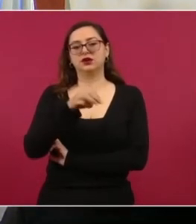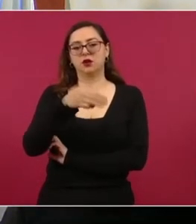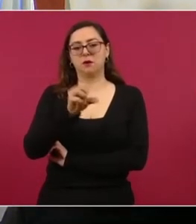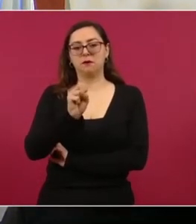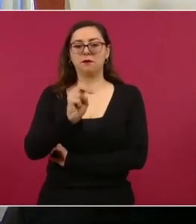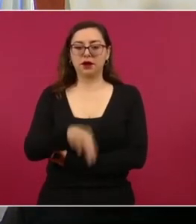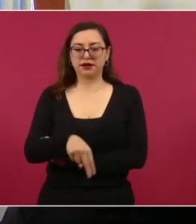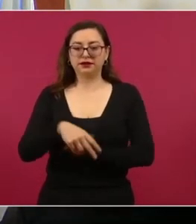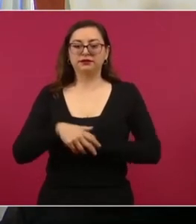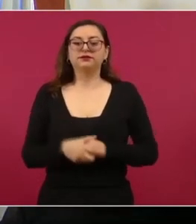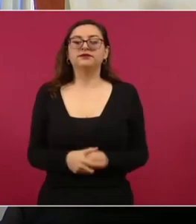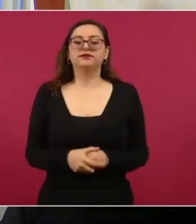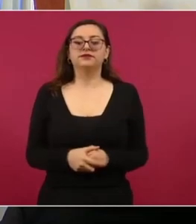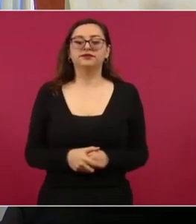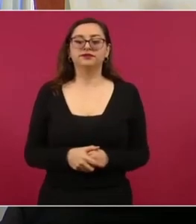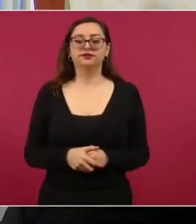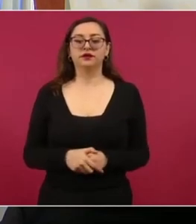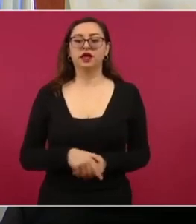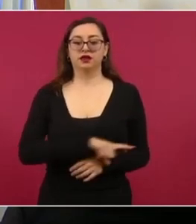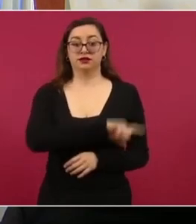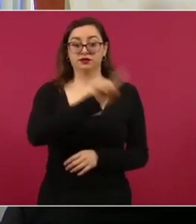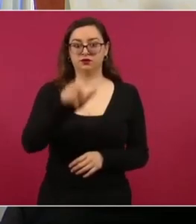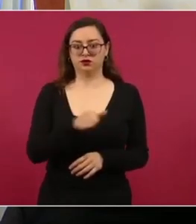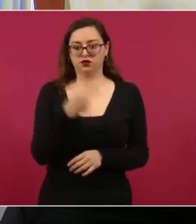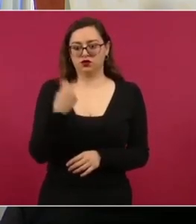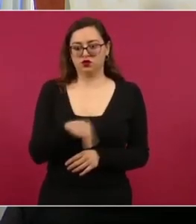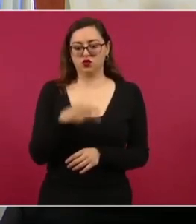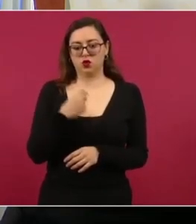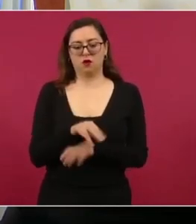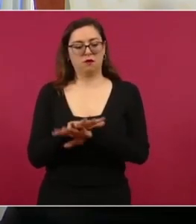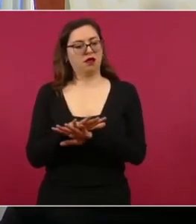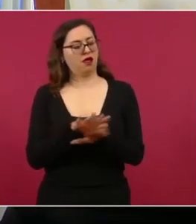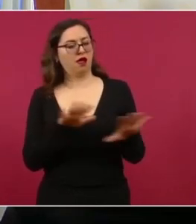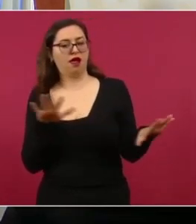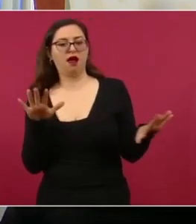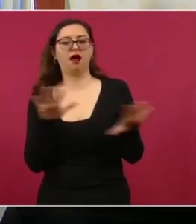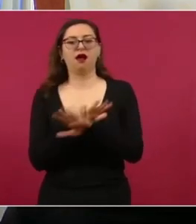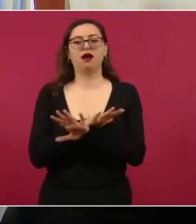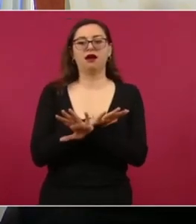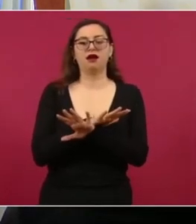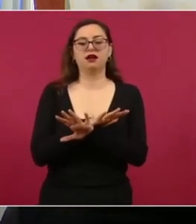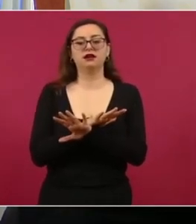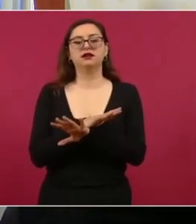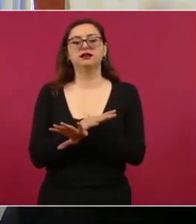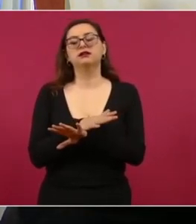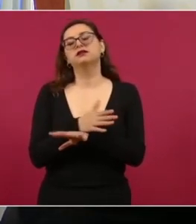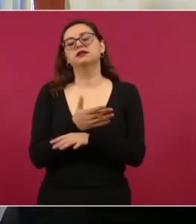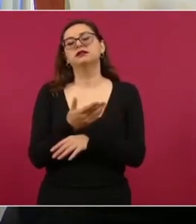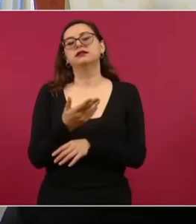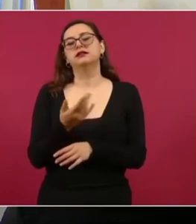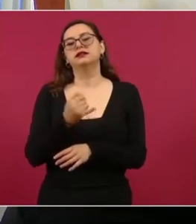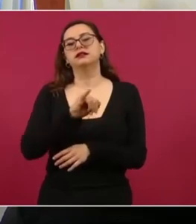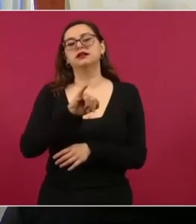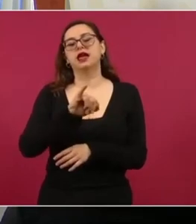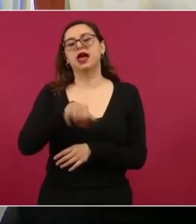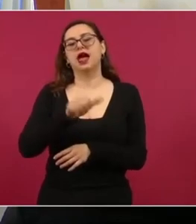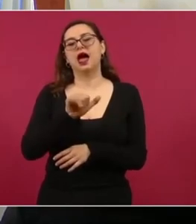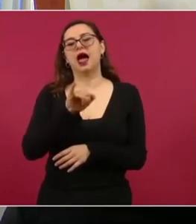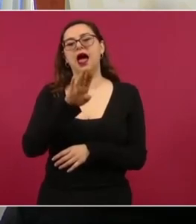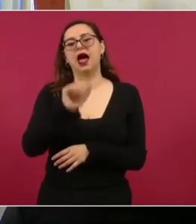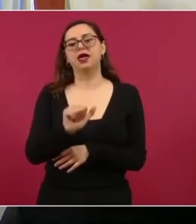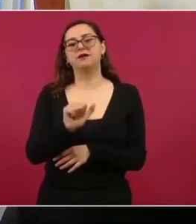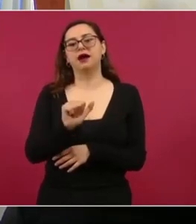de esta transacción ellos le cambian el nombre y le ponen la jaiba brava de